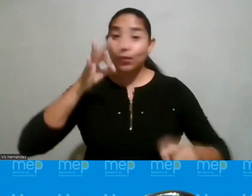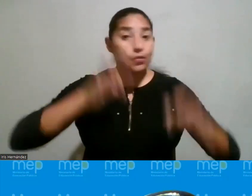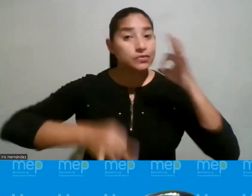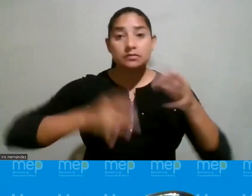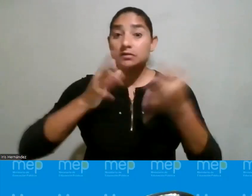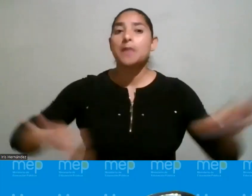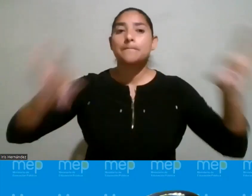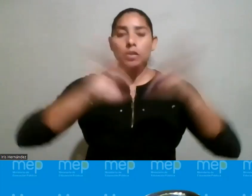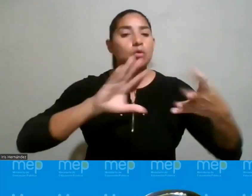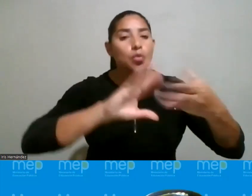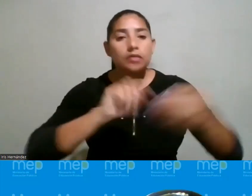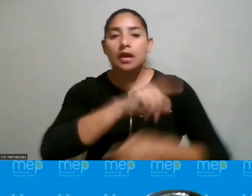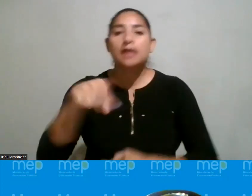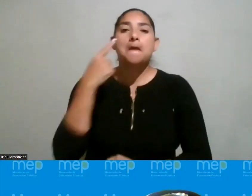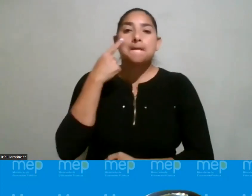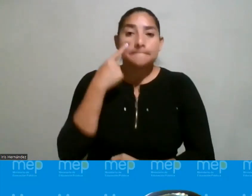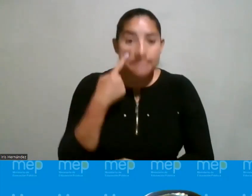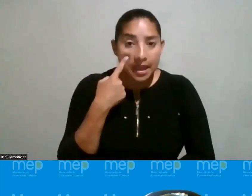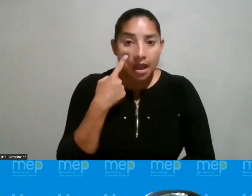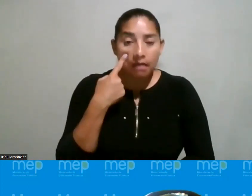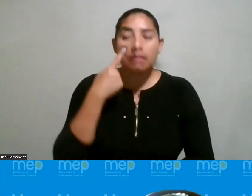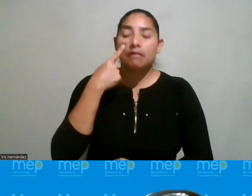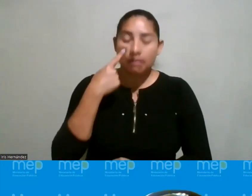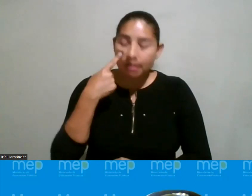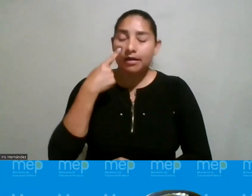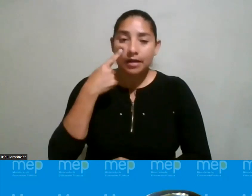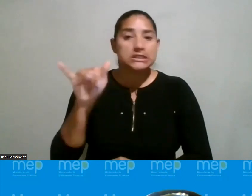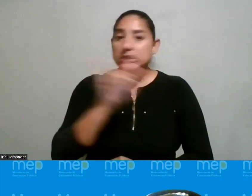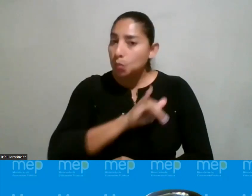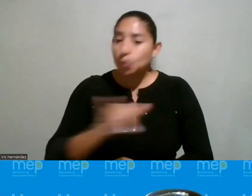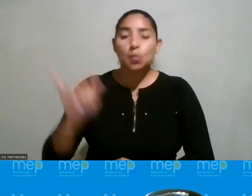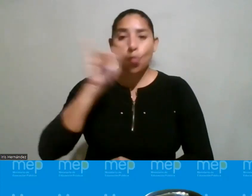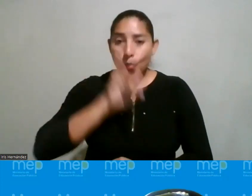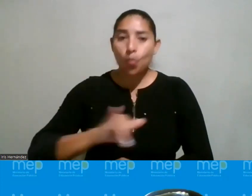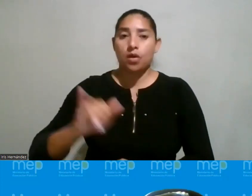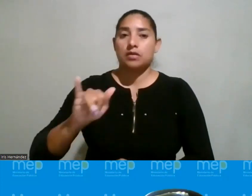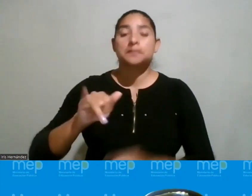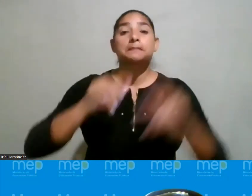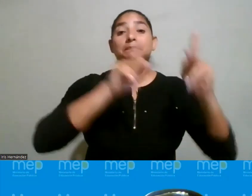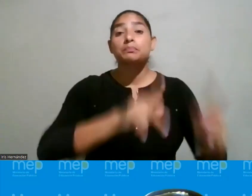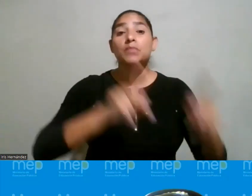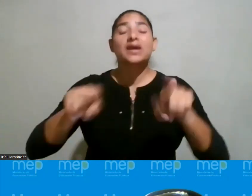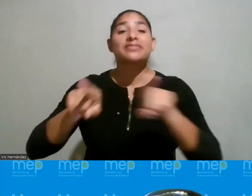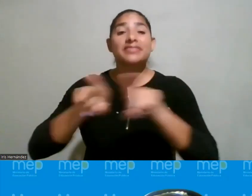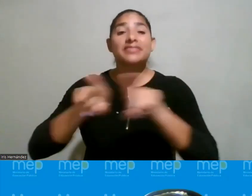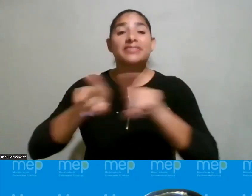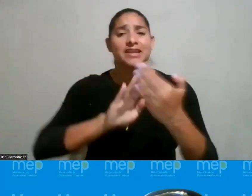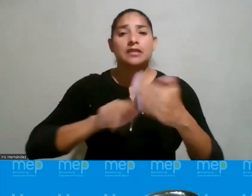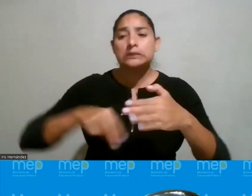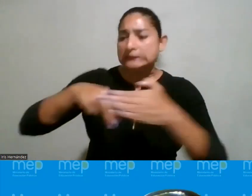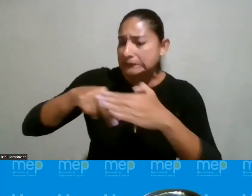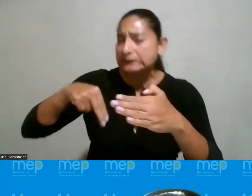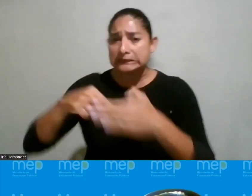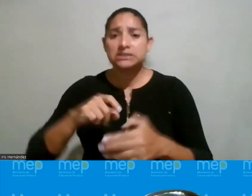importante es que ellas vean como decía Daniela Leonora somos personas que también han enfrentado obstáculos